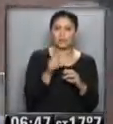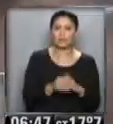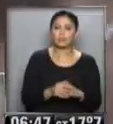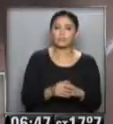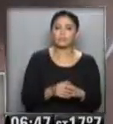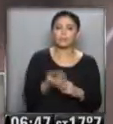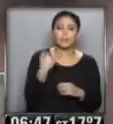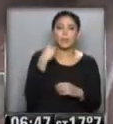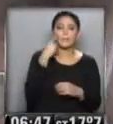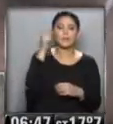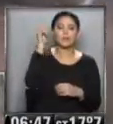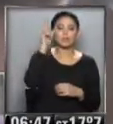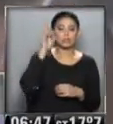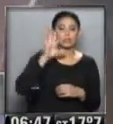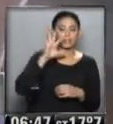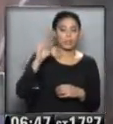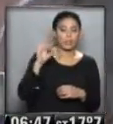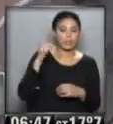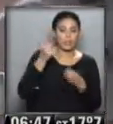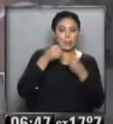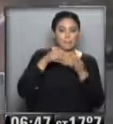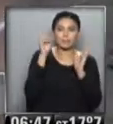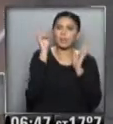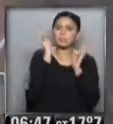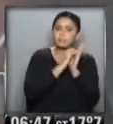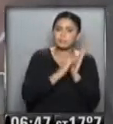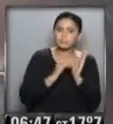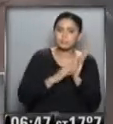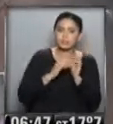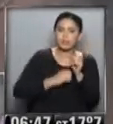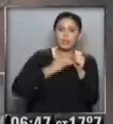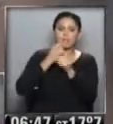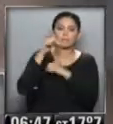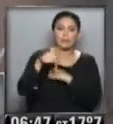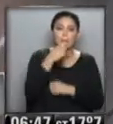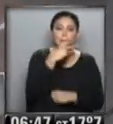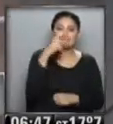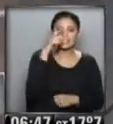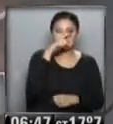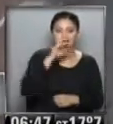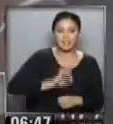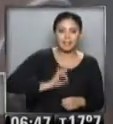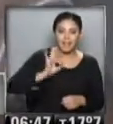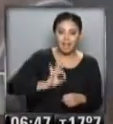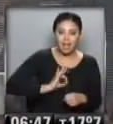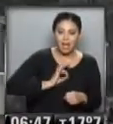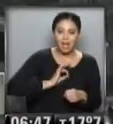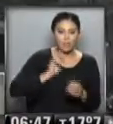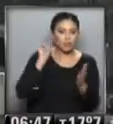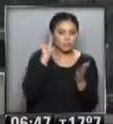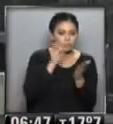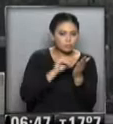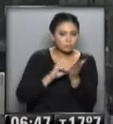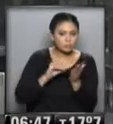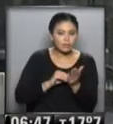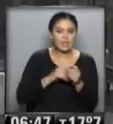1850, y ya van 27 años seguidos... ...que la temperatura se mantiene